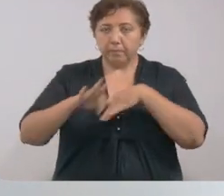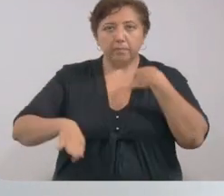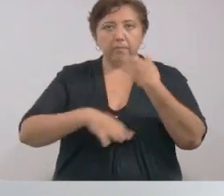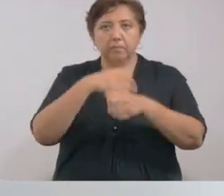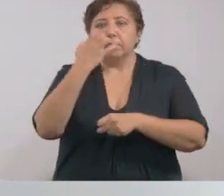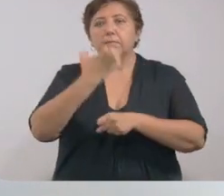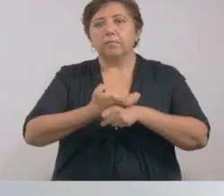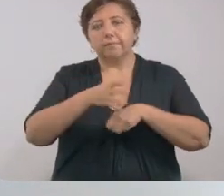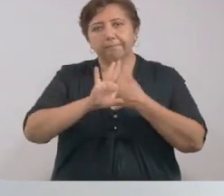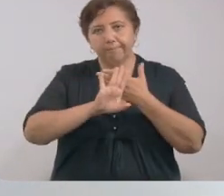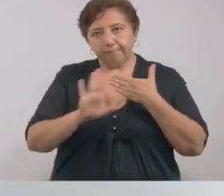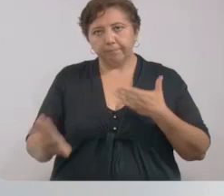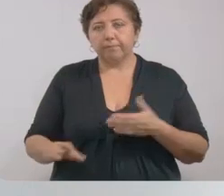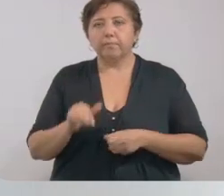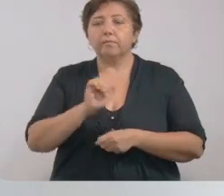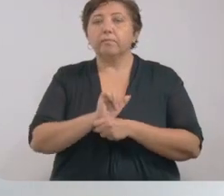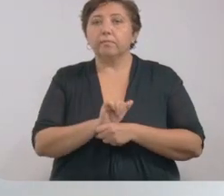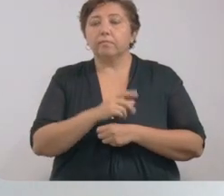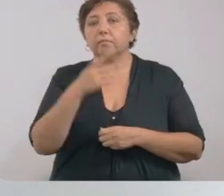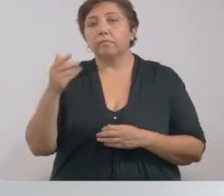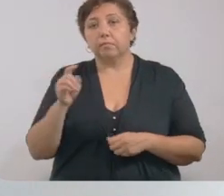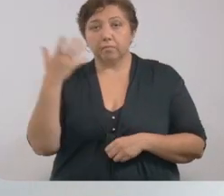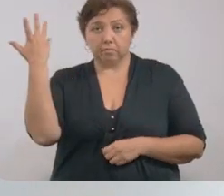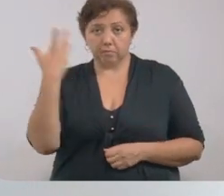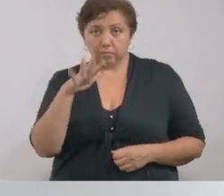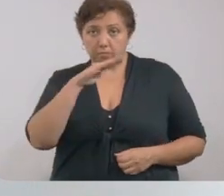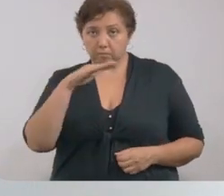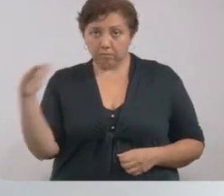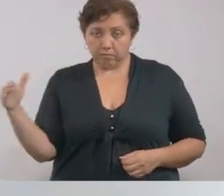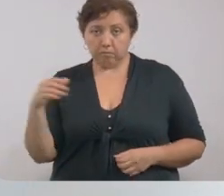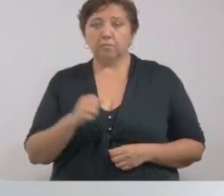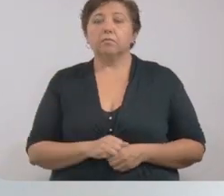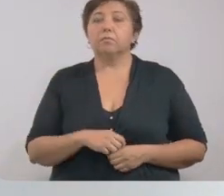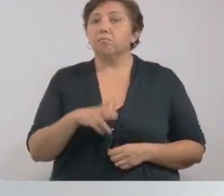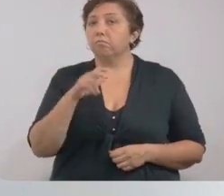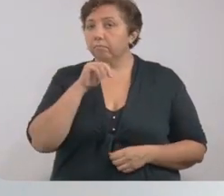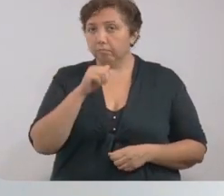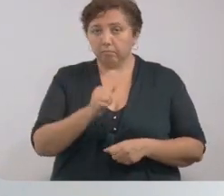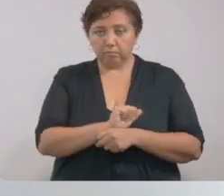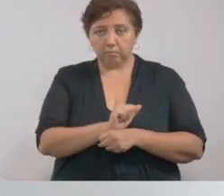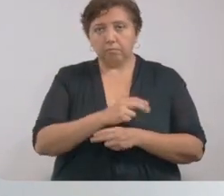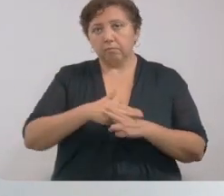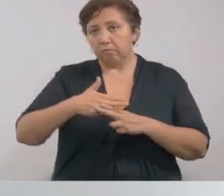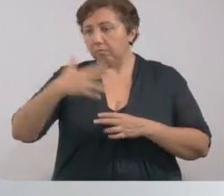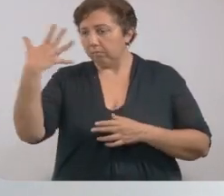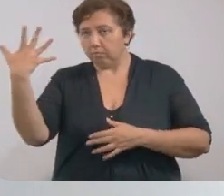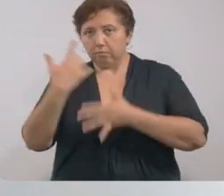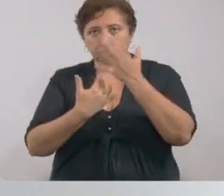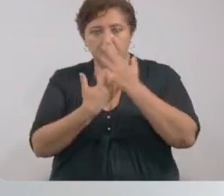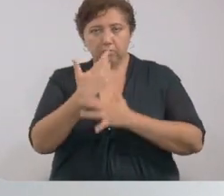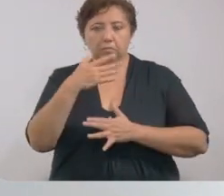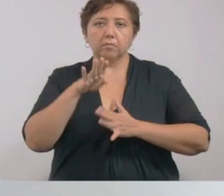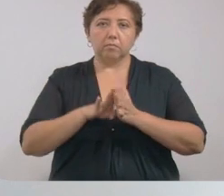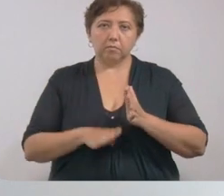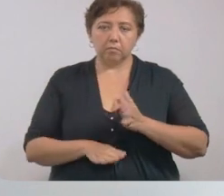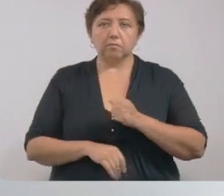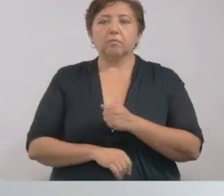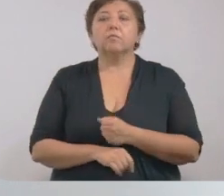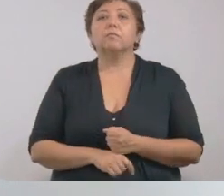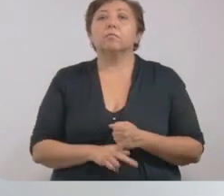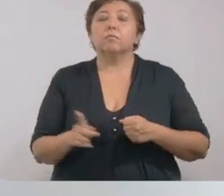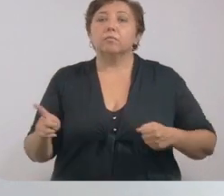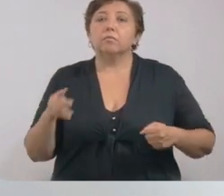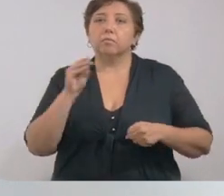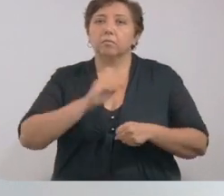en todo el estado para evitar la circulación vial a partir de las 10.30 de la noche y hasta las 5 de la mañana, excepto en los municipios